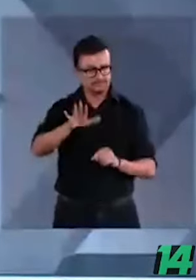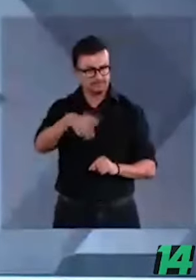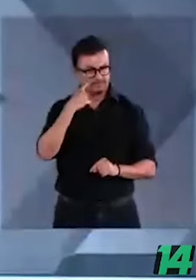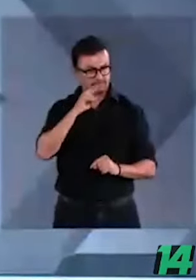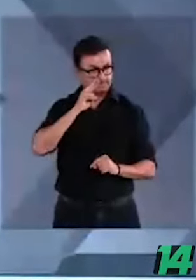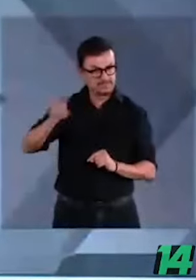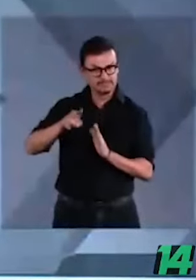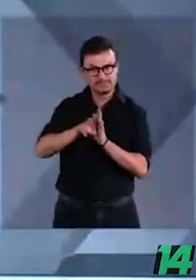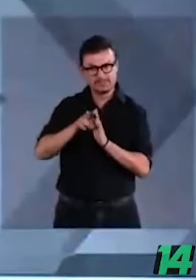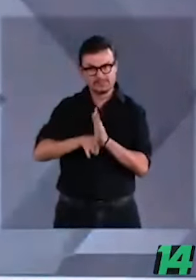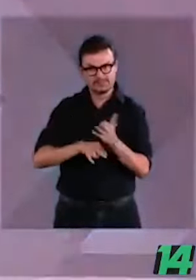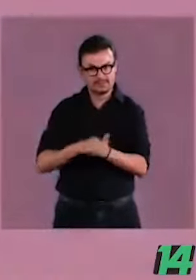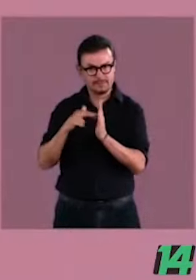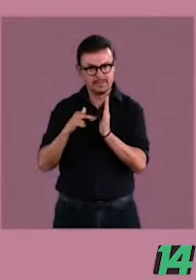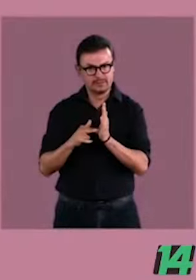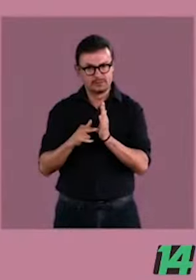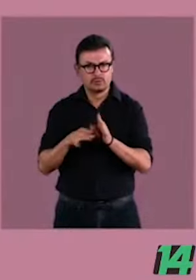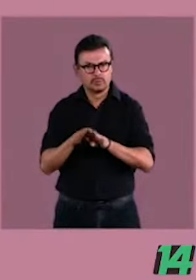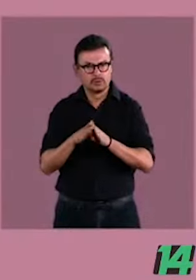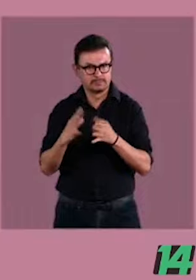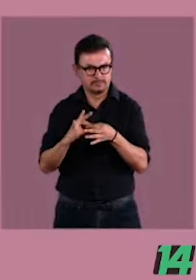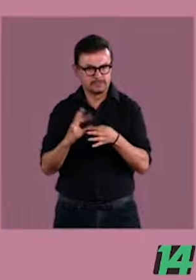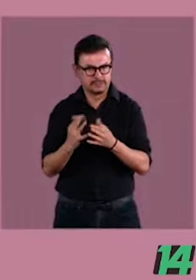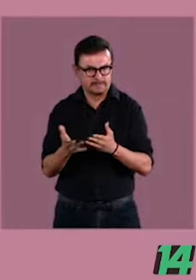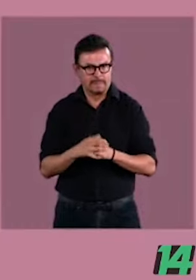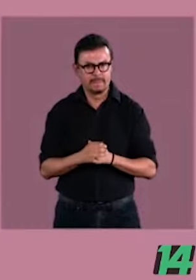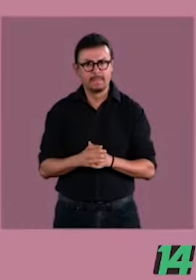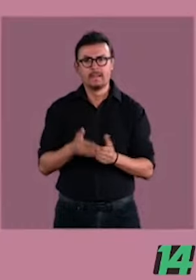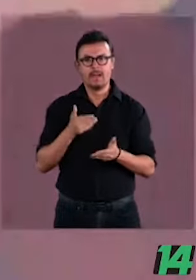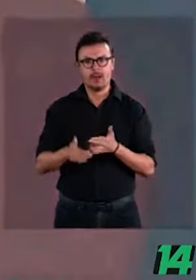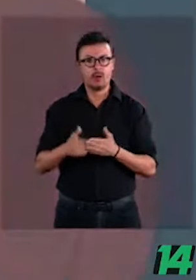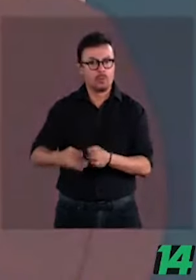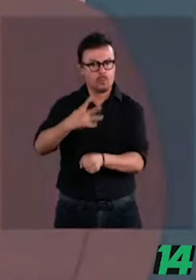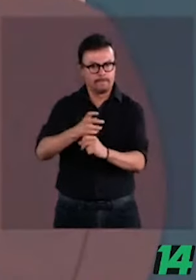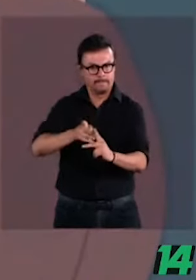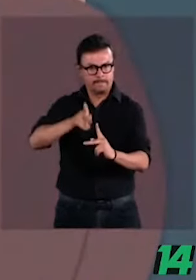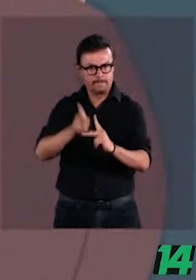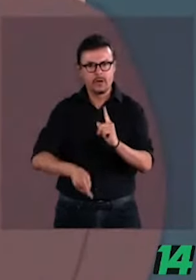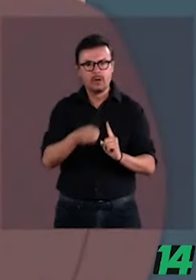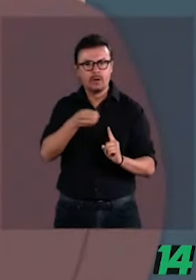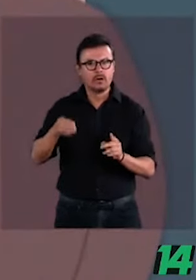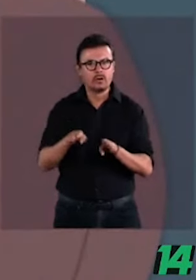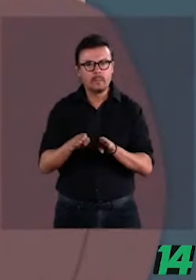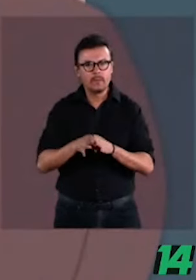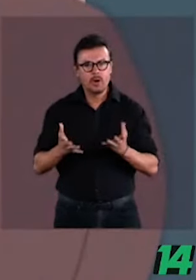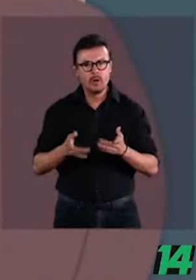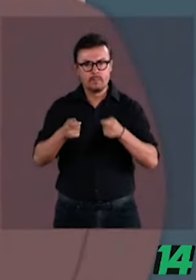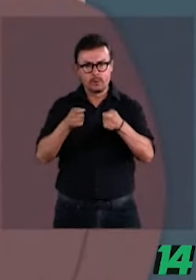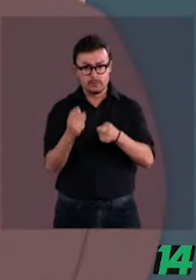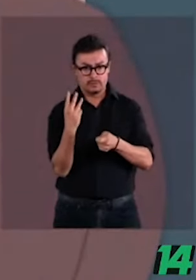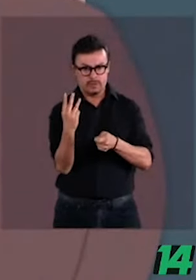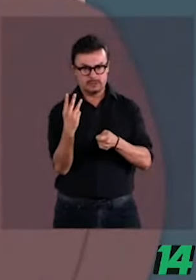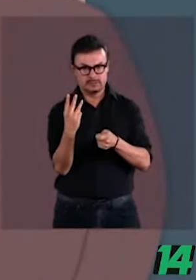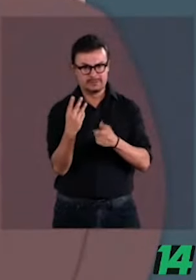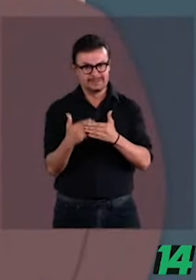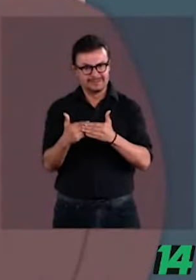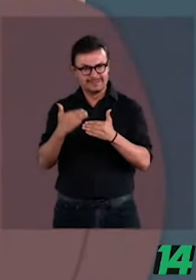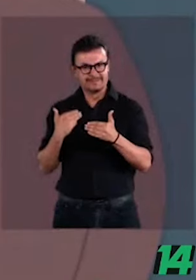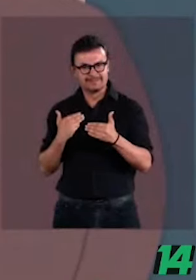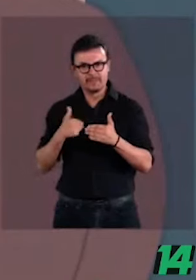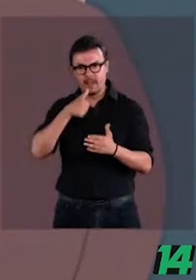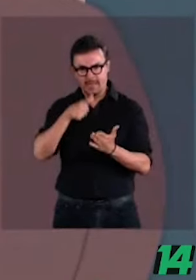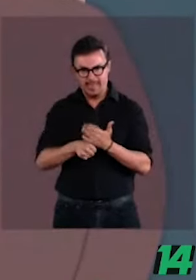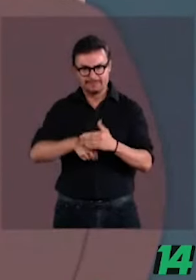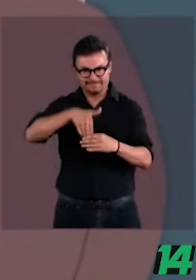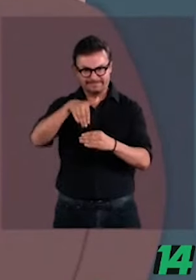que veamos un video de formato. Para el desarrollo del cuarto segmento, las y el moderador recibieron previamente en un sobre